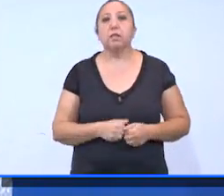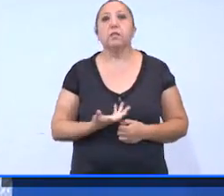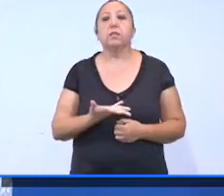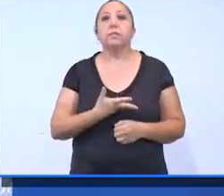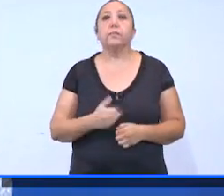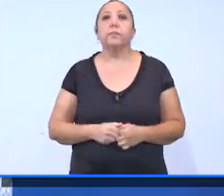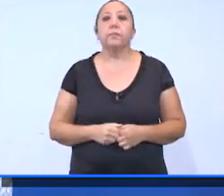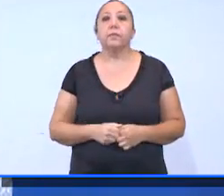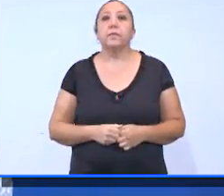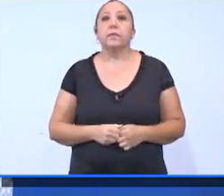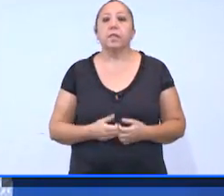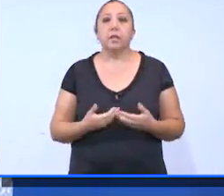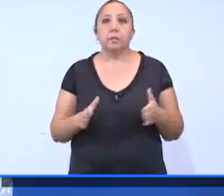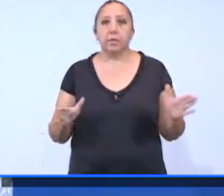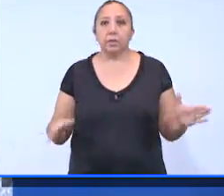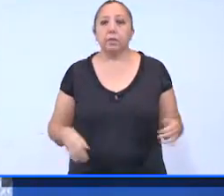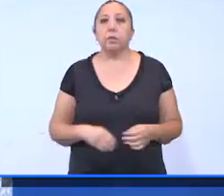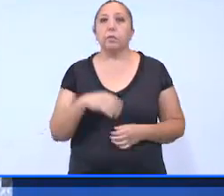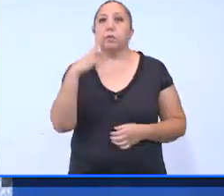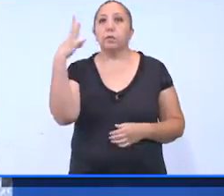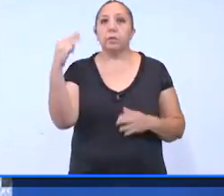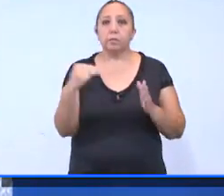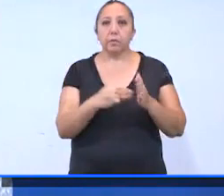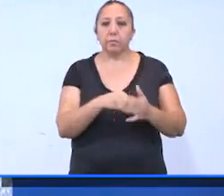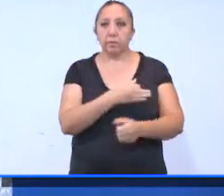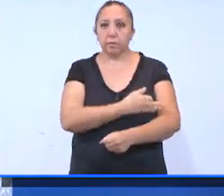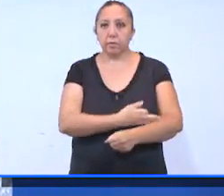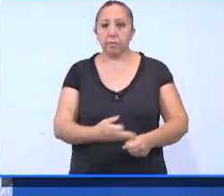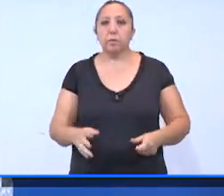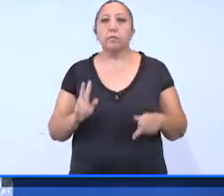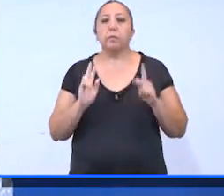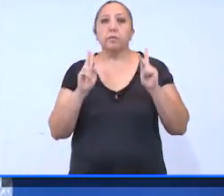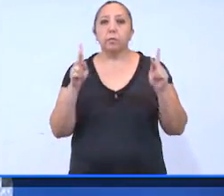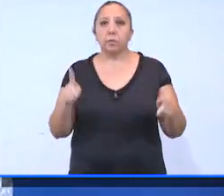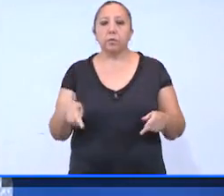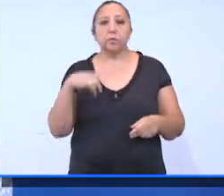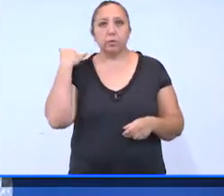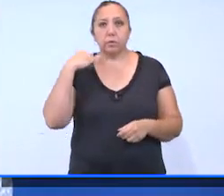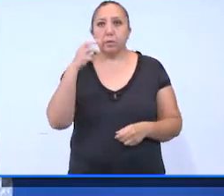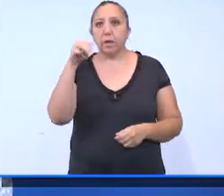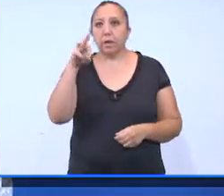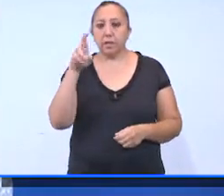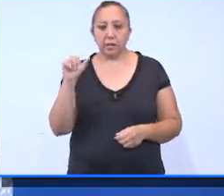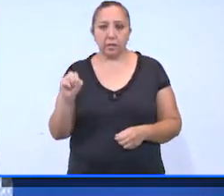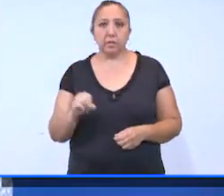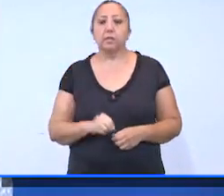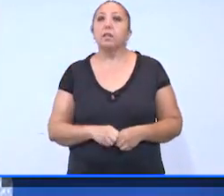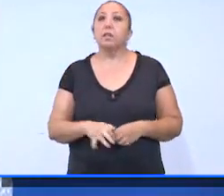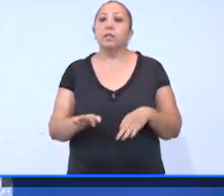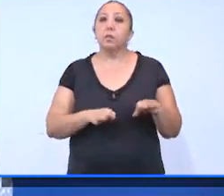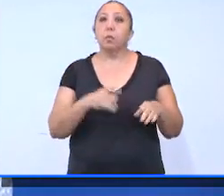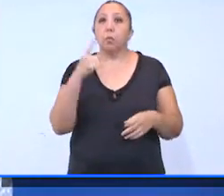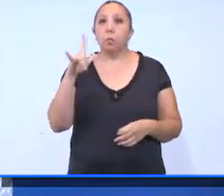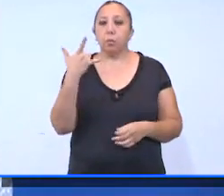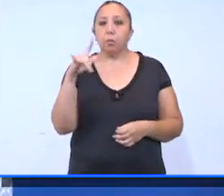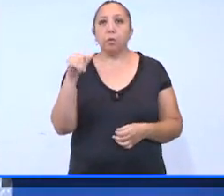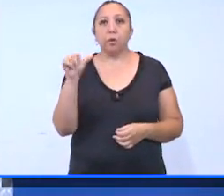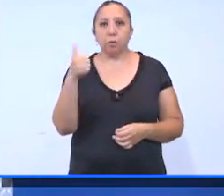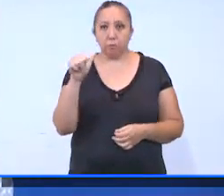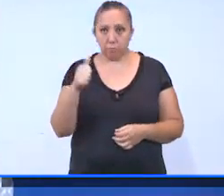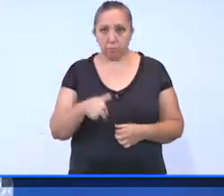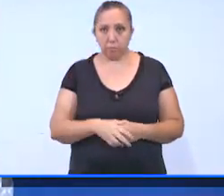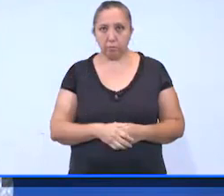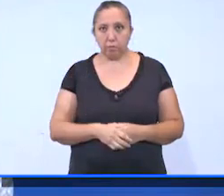Con el fin de apoyar a 4.000 familias de puertos yucatecos, las marinas podrán operar durante julio y agosto.